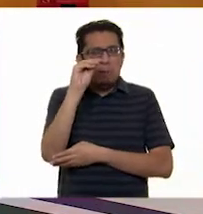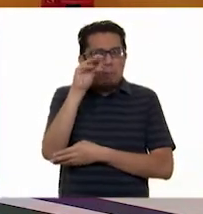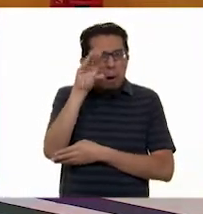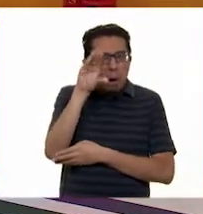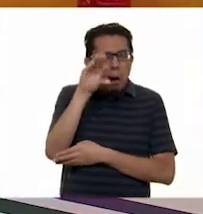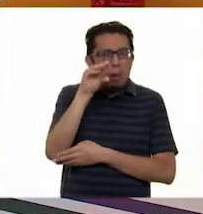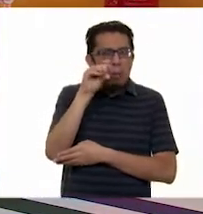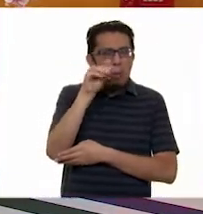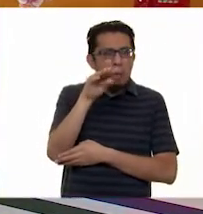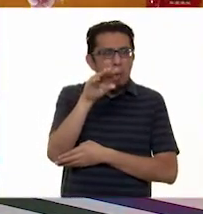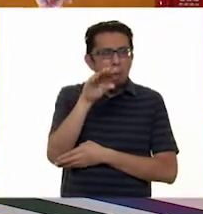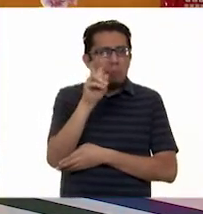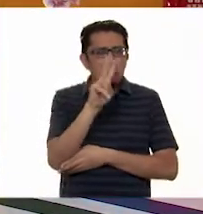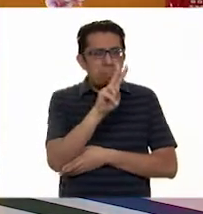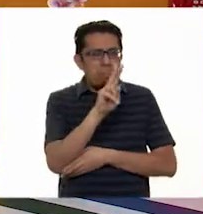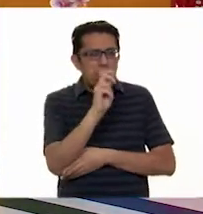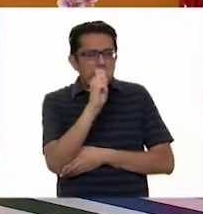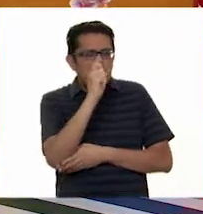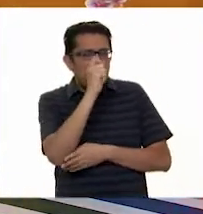¿Qué veo ahí?